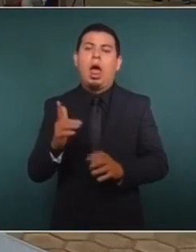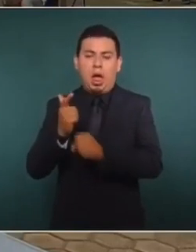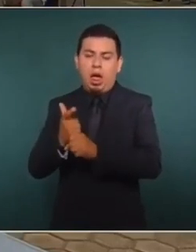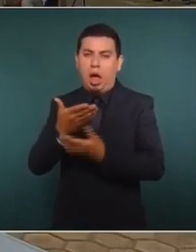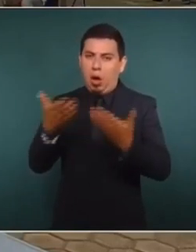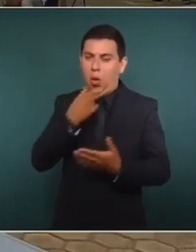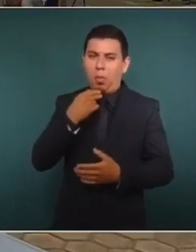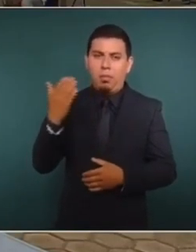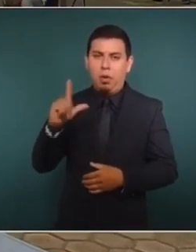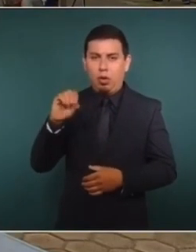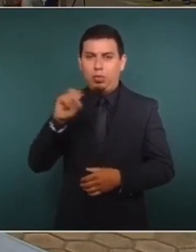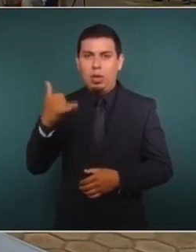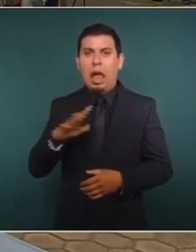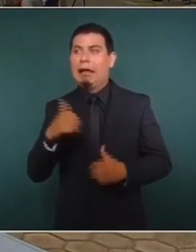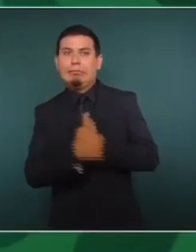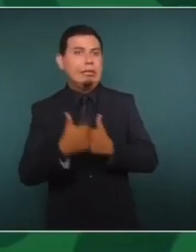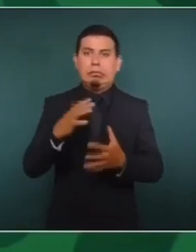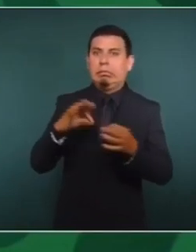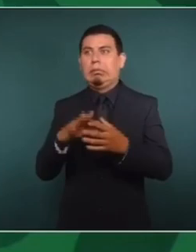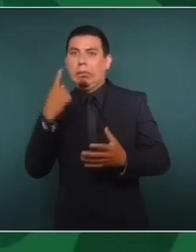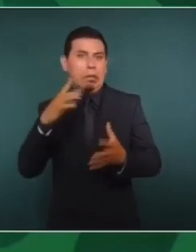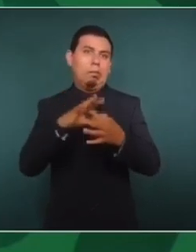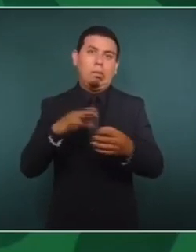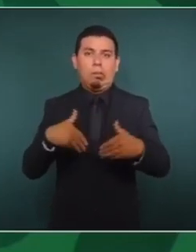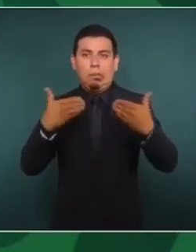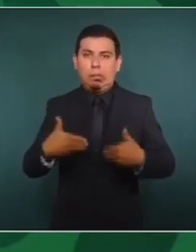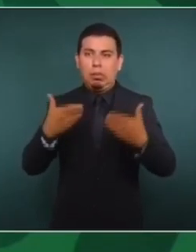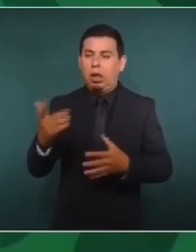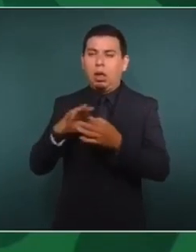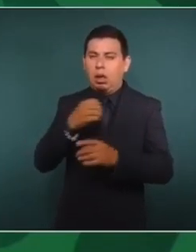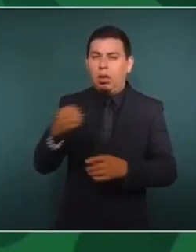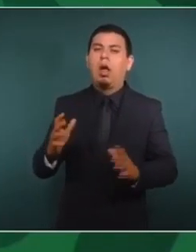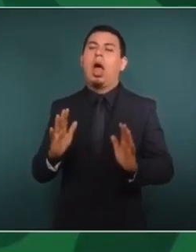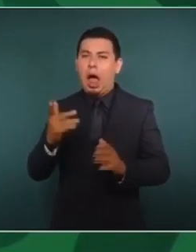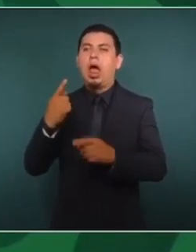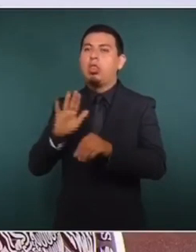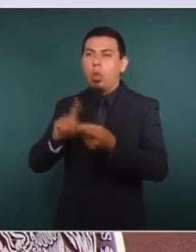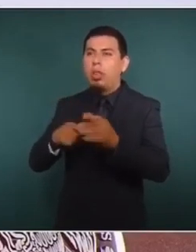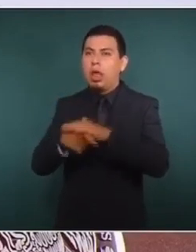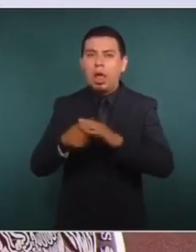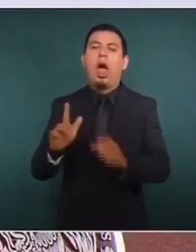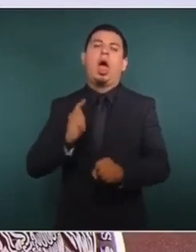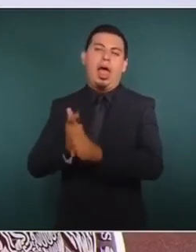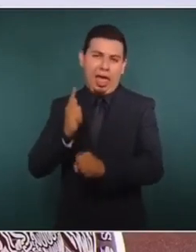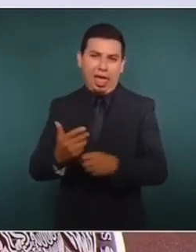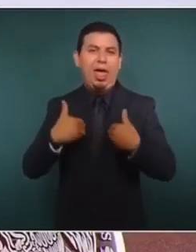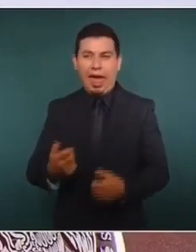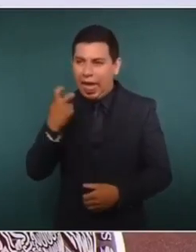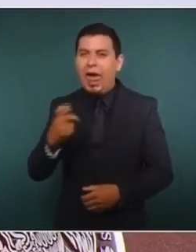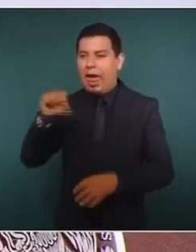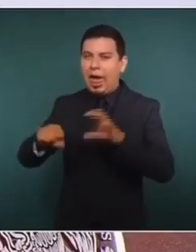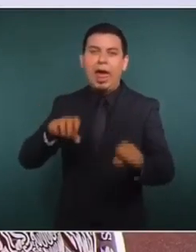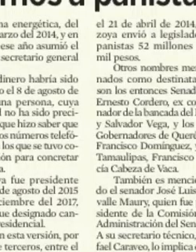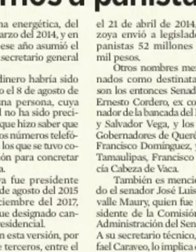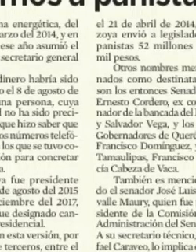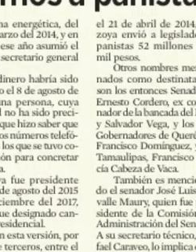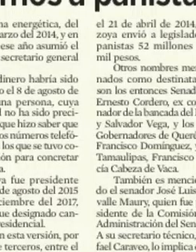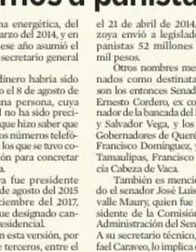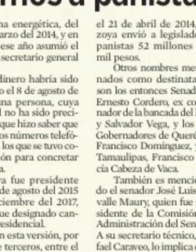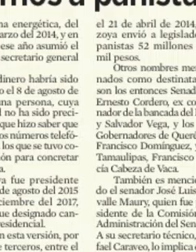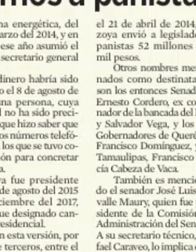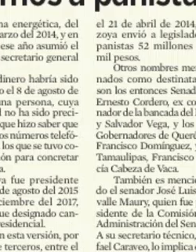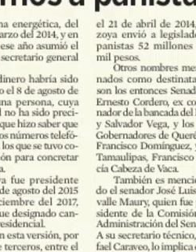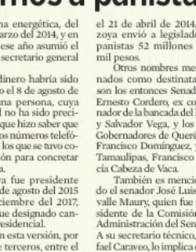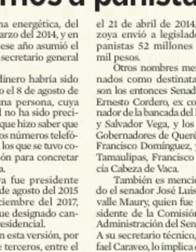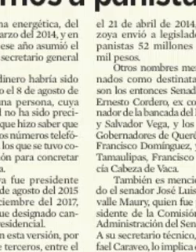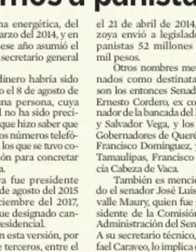Lozoya esté dando a conocer que hubieron estos sobornos y que se usó dinero para comprar